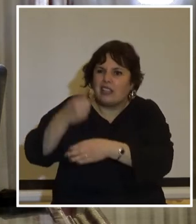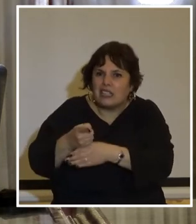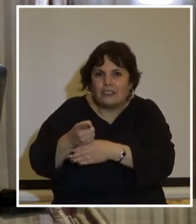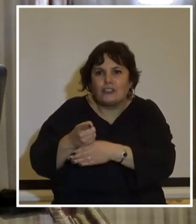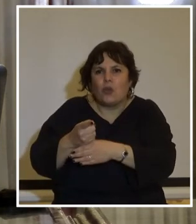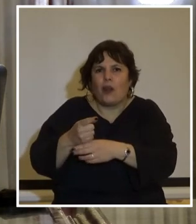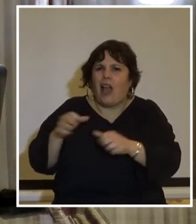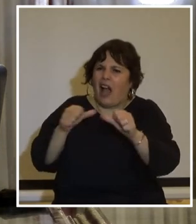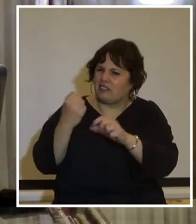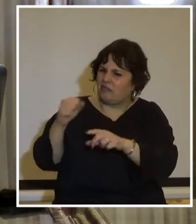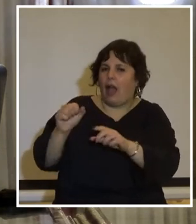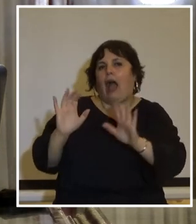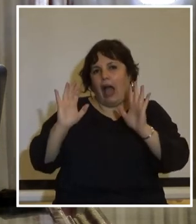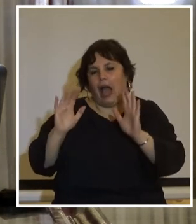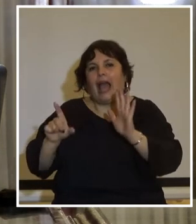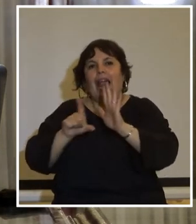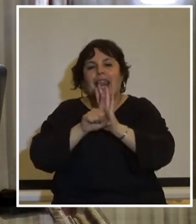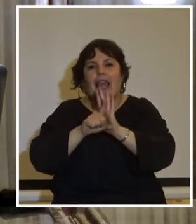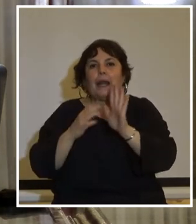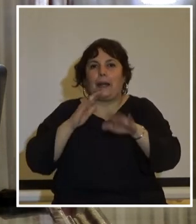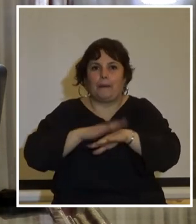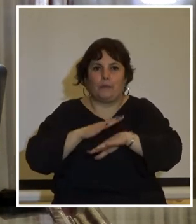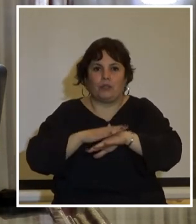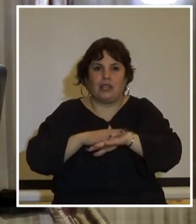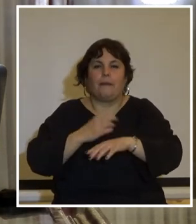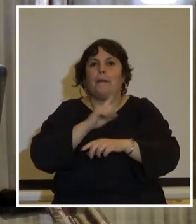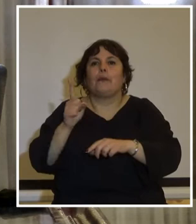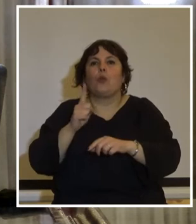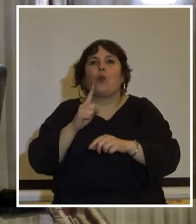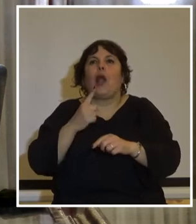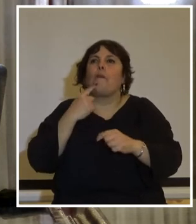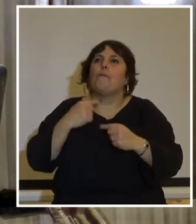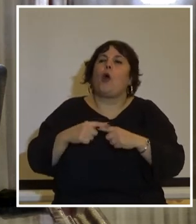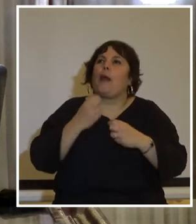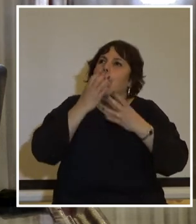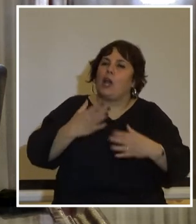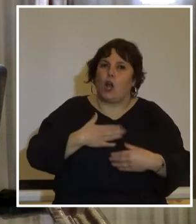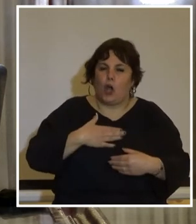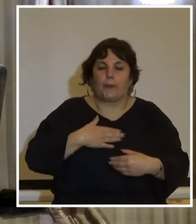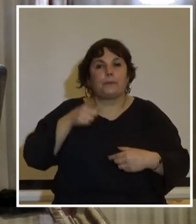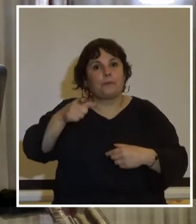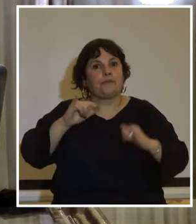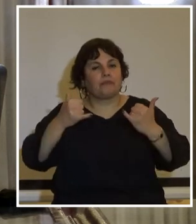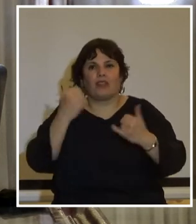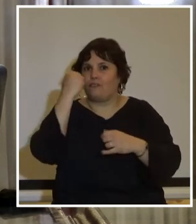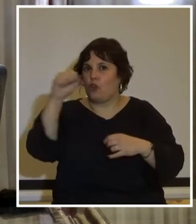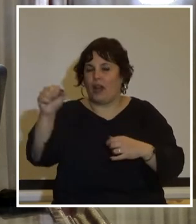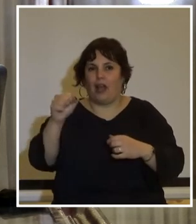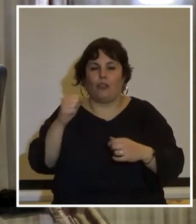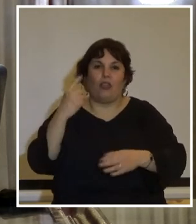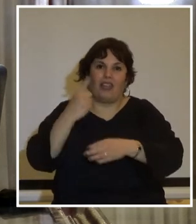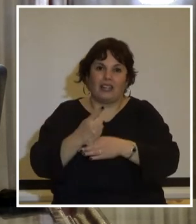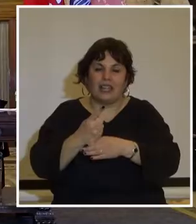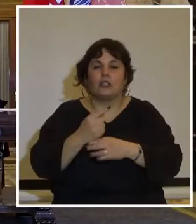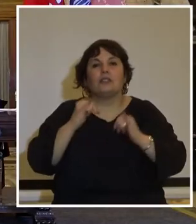adoptadas en infracción a la ley de la competencia y nunca por un juicio de conveniencia tales principios fueron claramente violados en el decreto y las